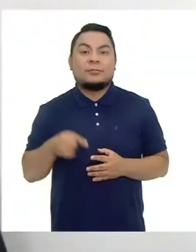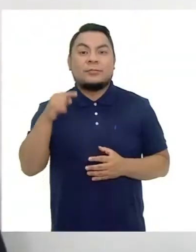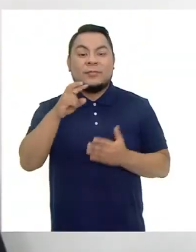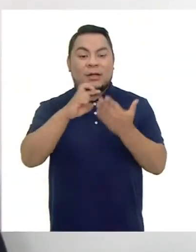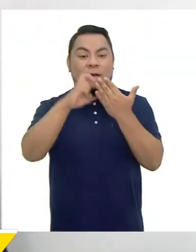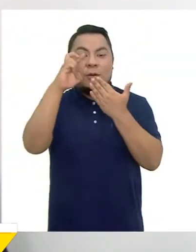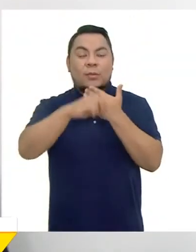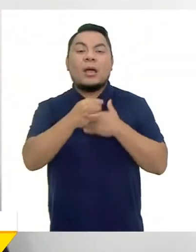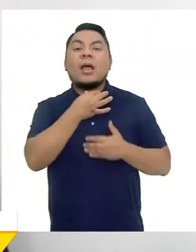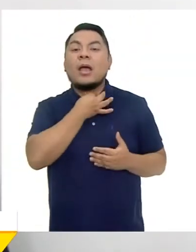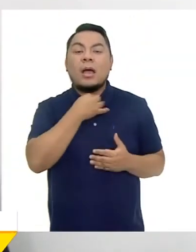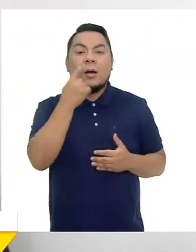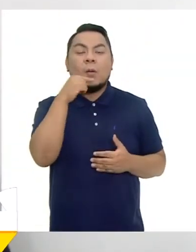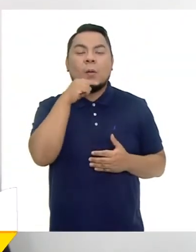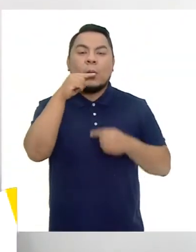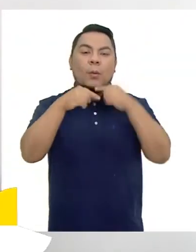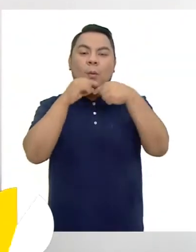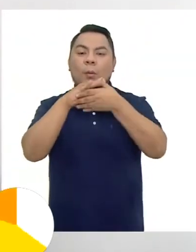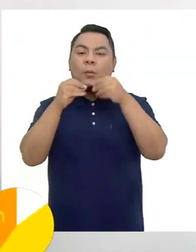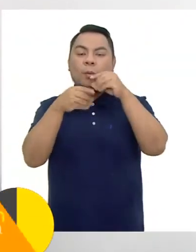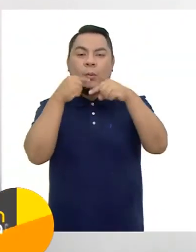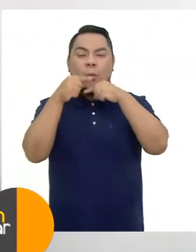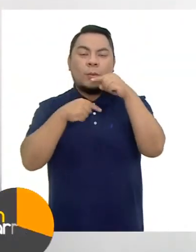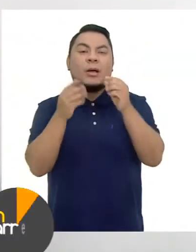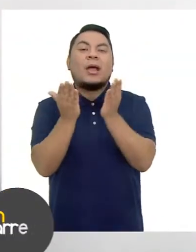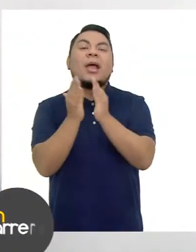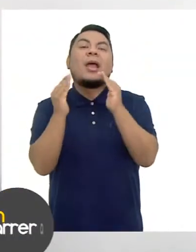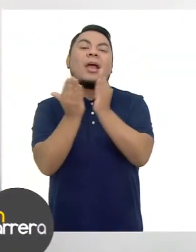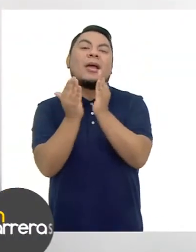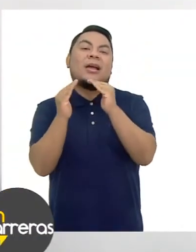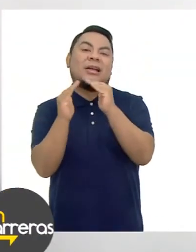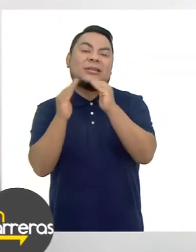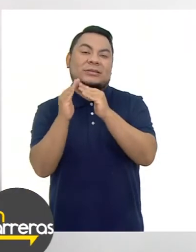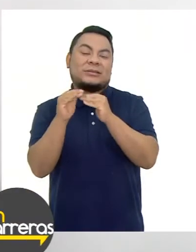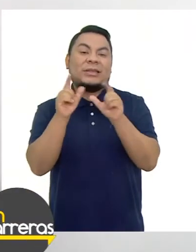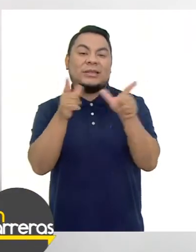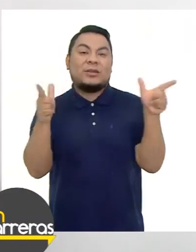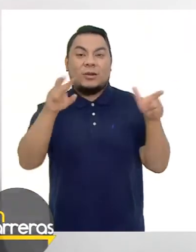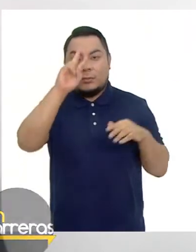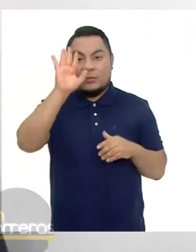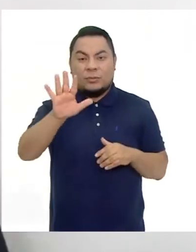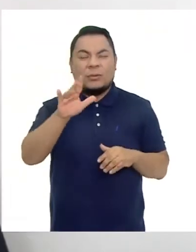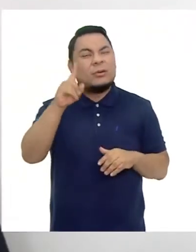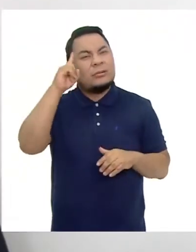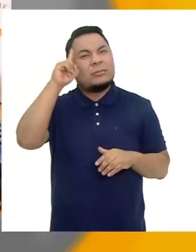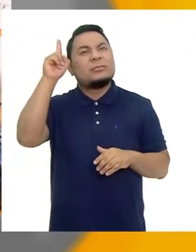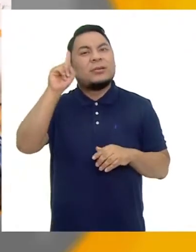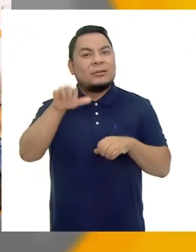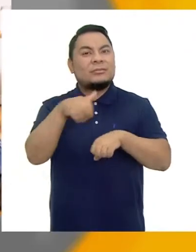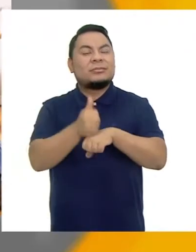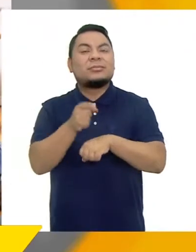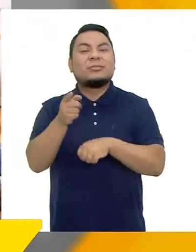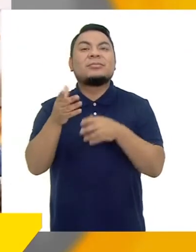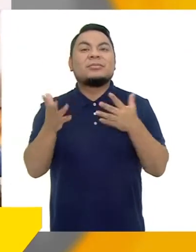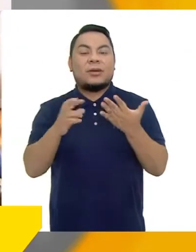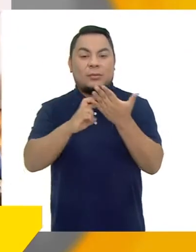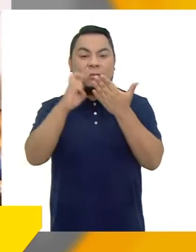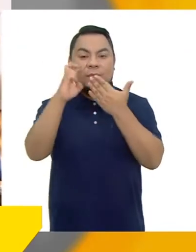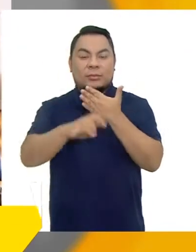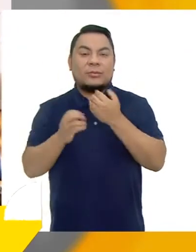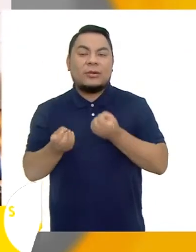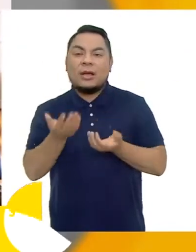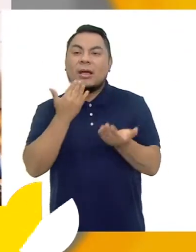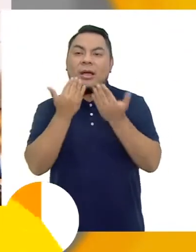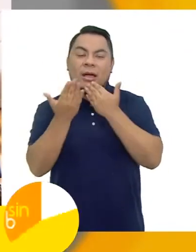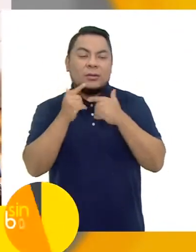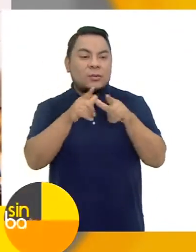El programa De Abuelas y Abuelos Cuentacuentos De Casa de la Literatura Peruana Surge Como un programa Para llevar